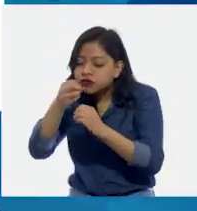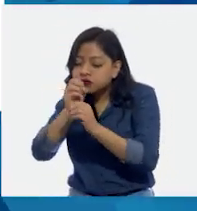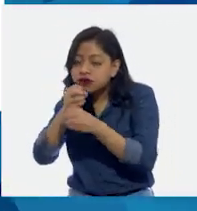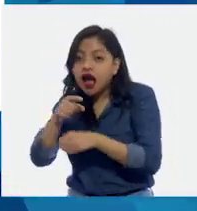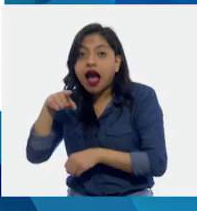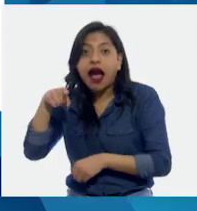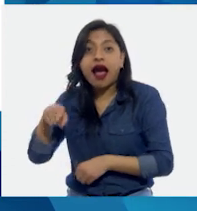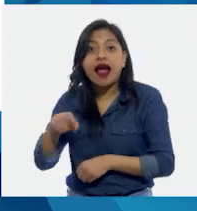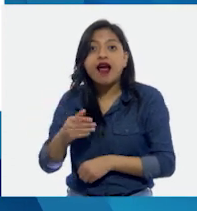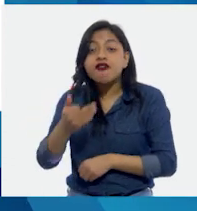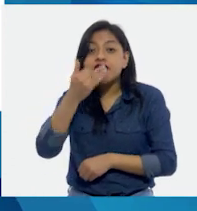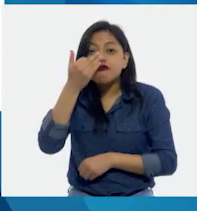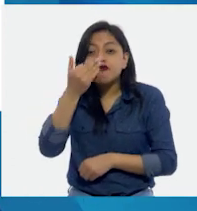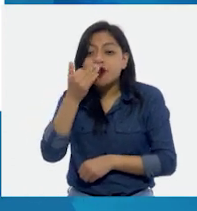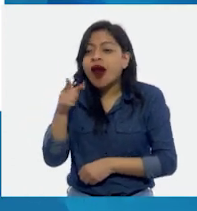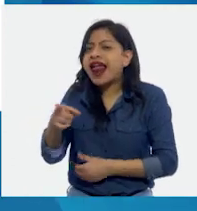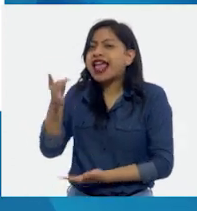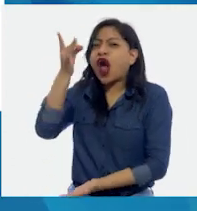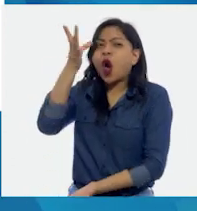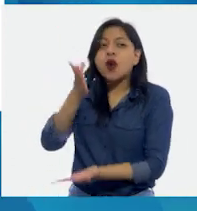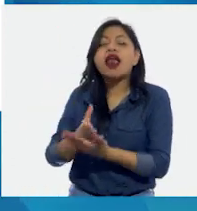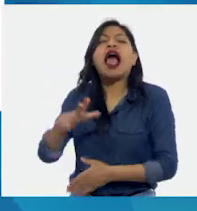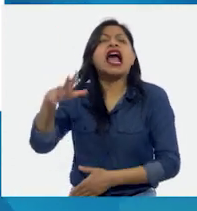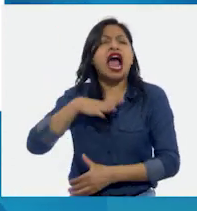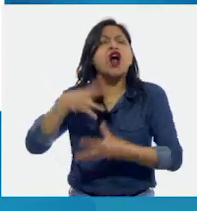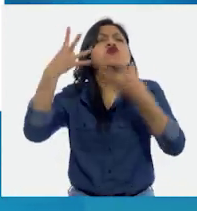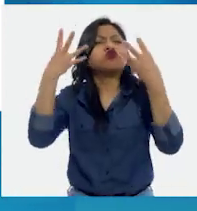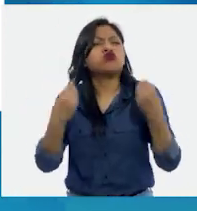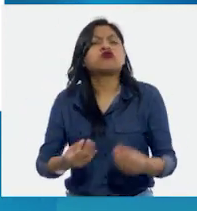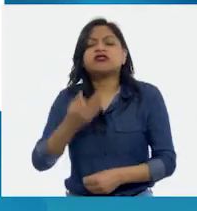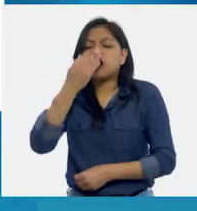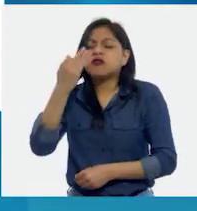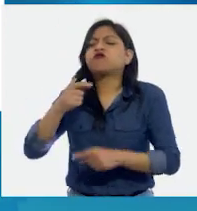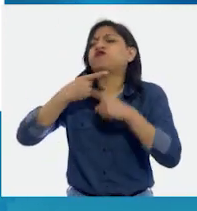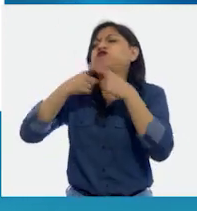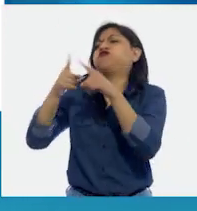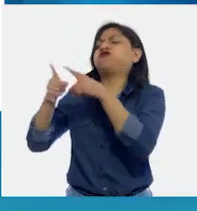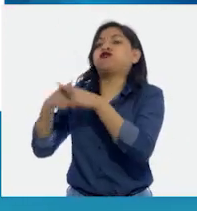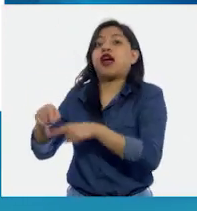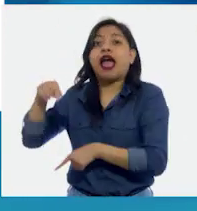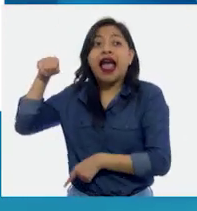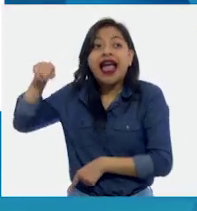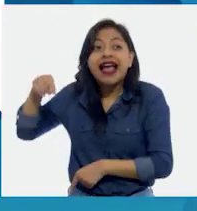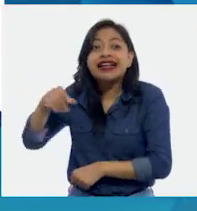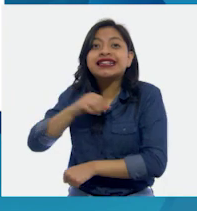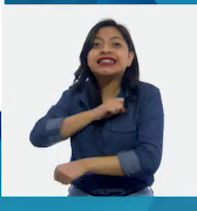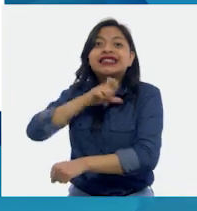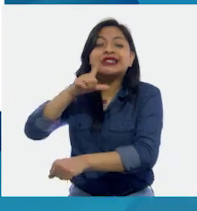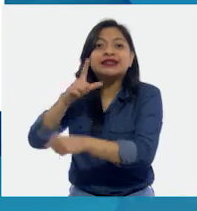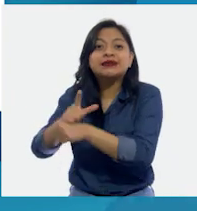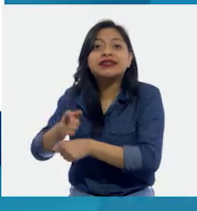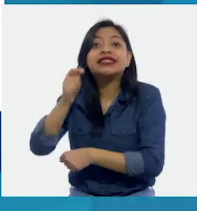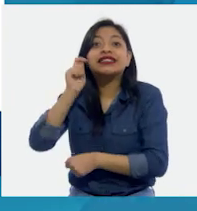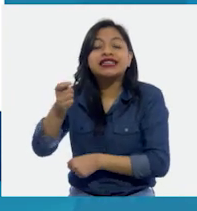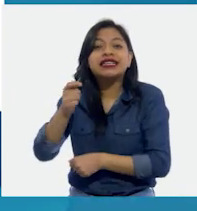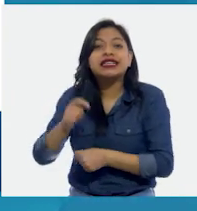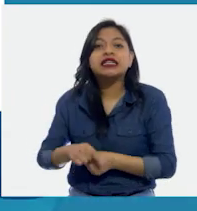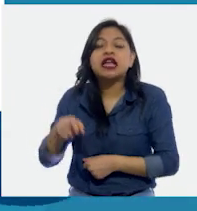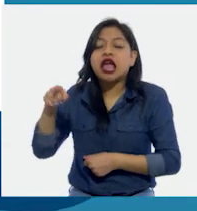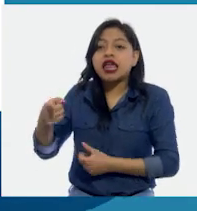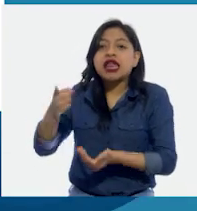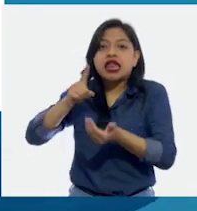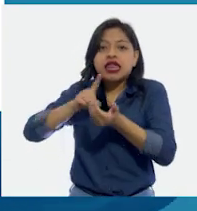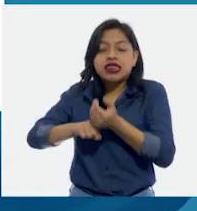flor de todas las miles que existen en el mundo que tienen puestos al revés sus órganos sexuales.